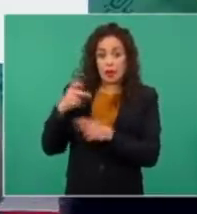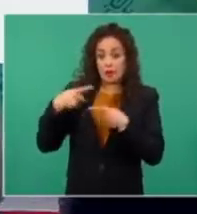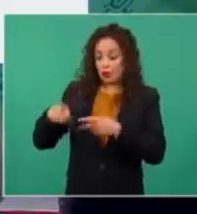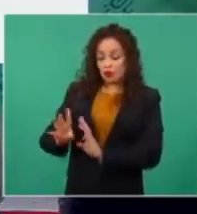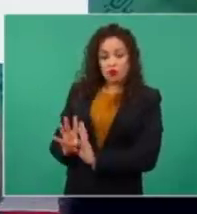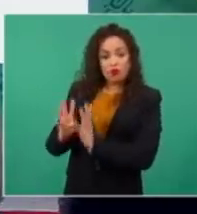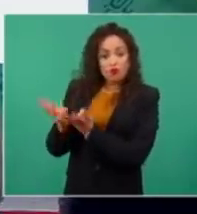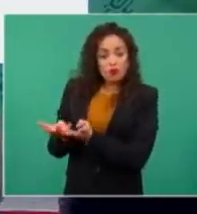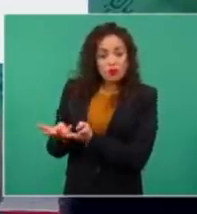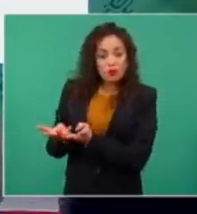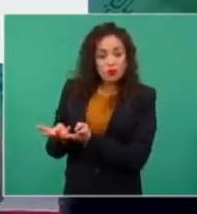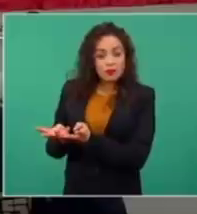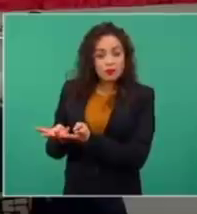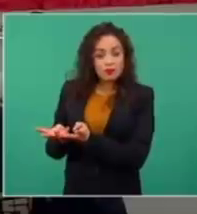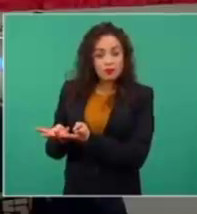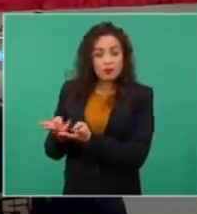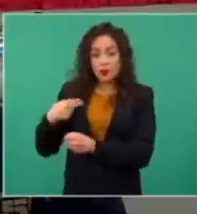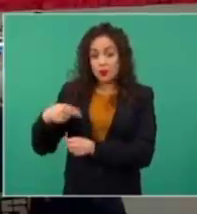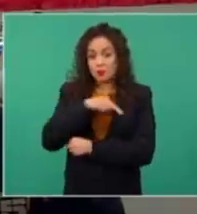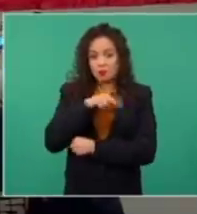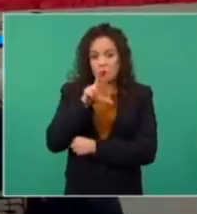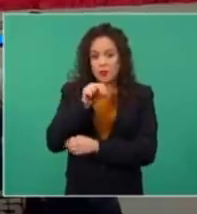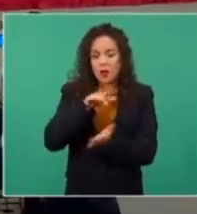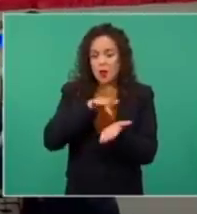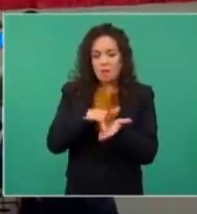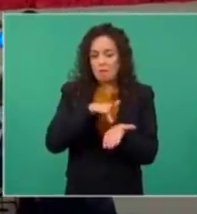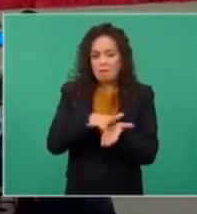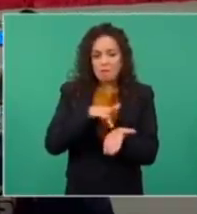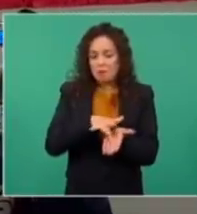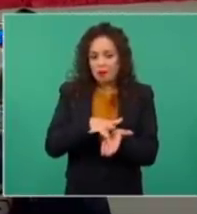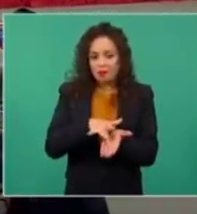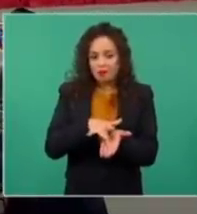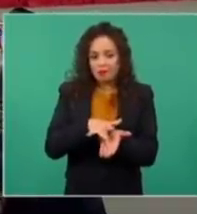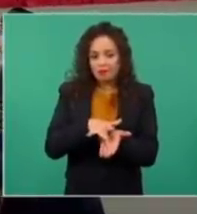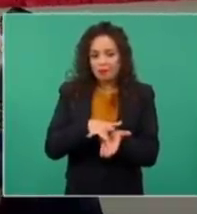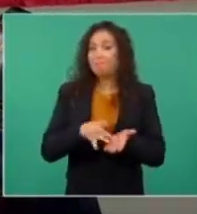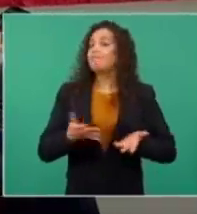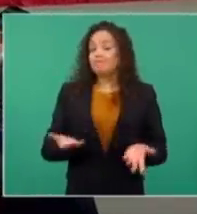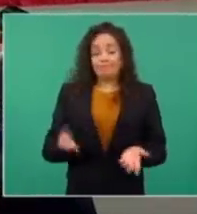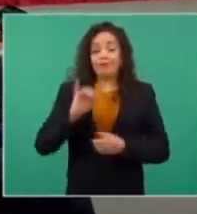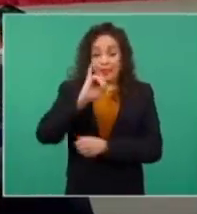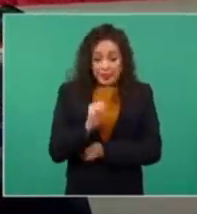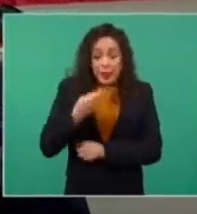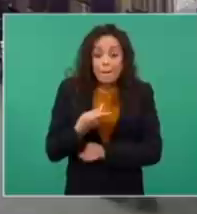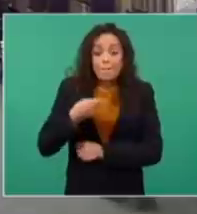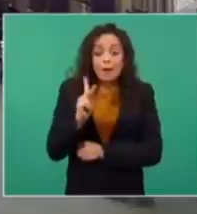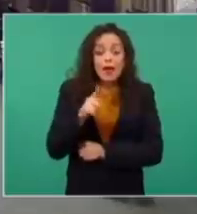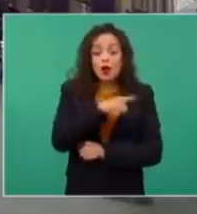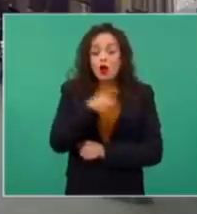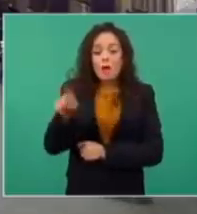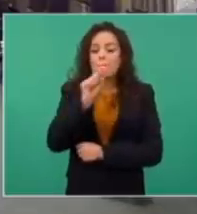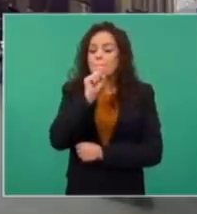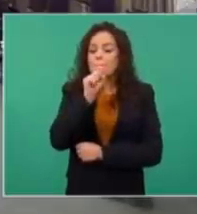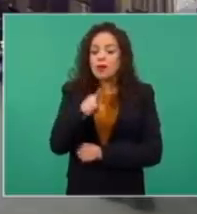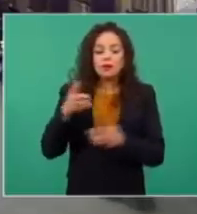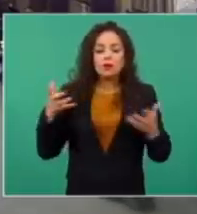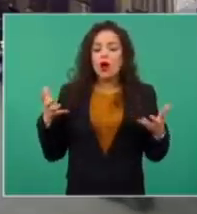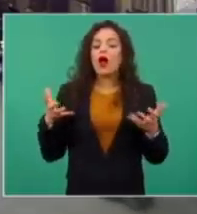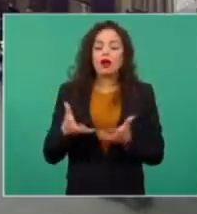la cual no acompañamos. Pues sí. Pero ellos hicieron lo mismo